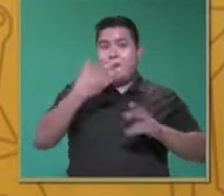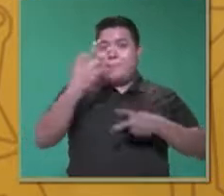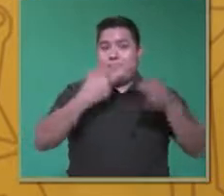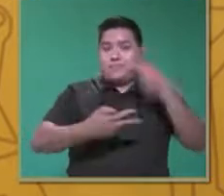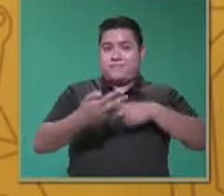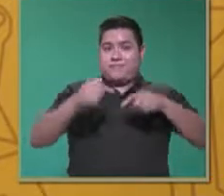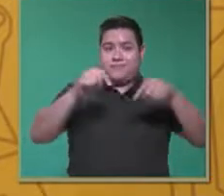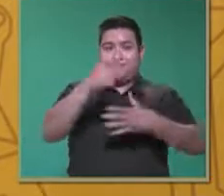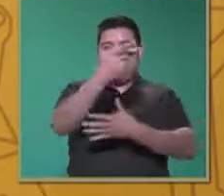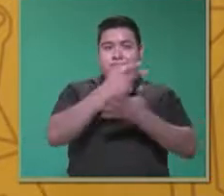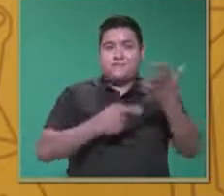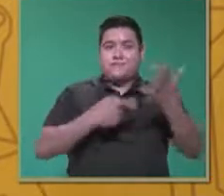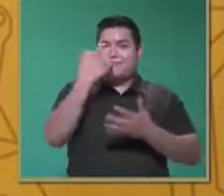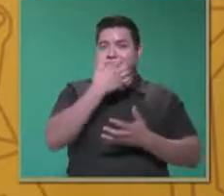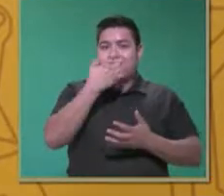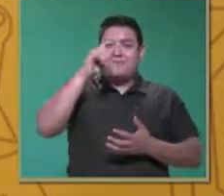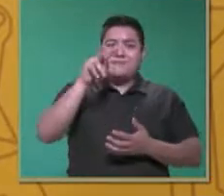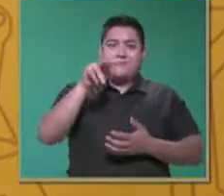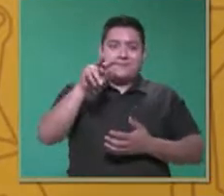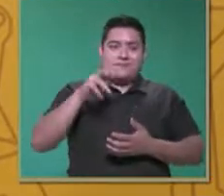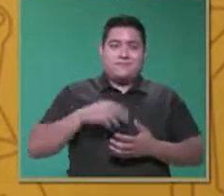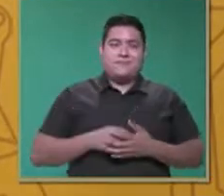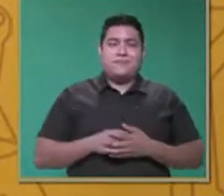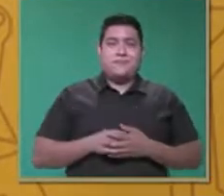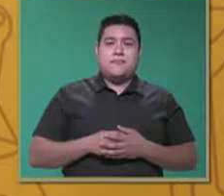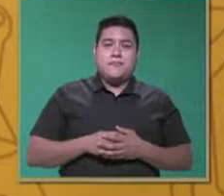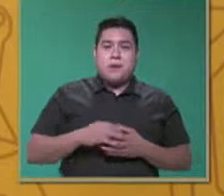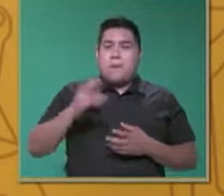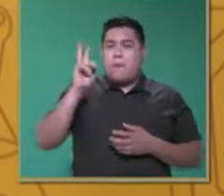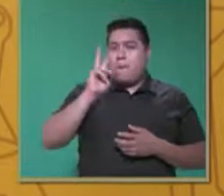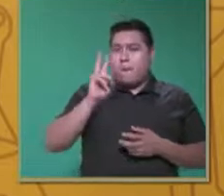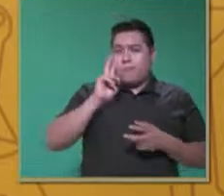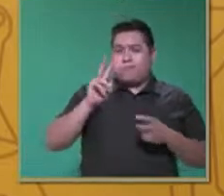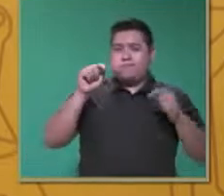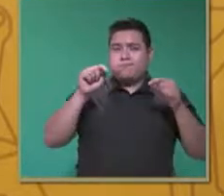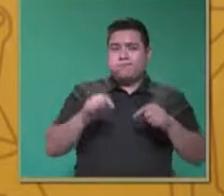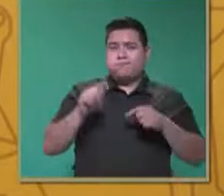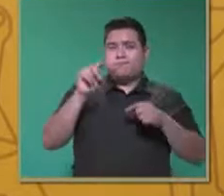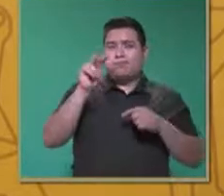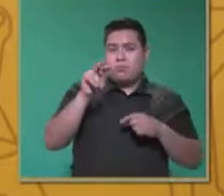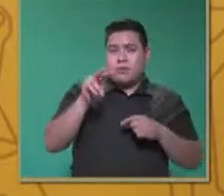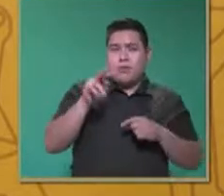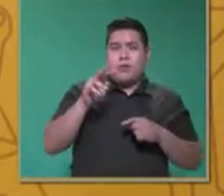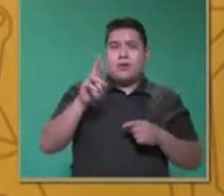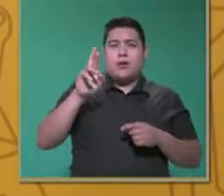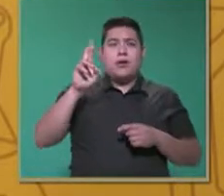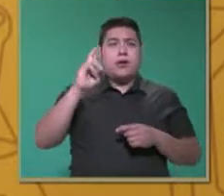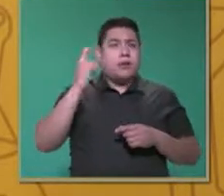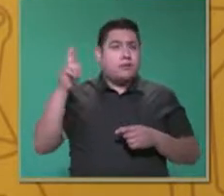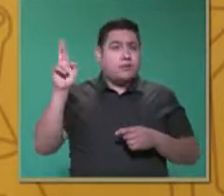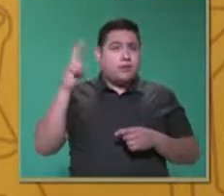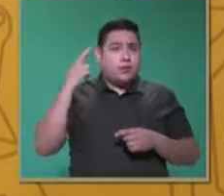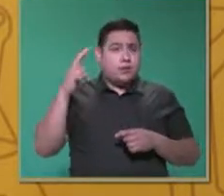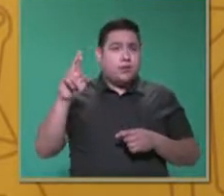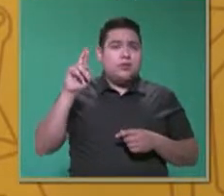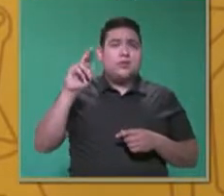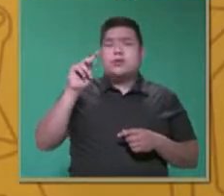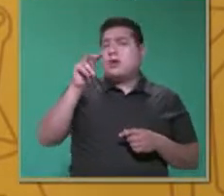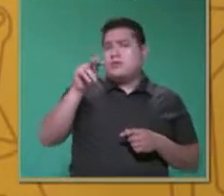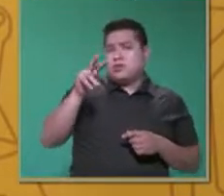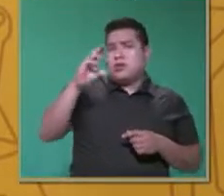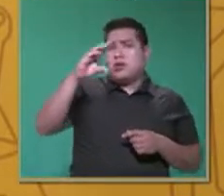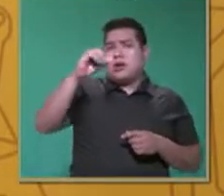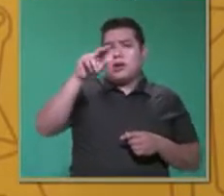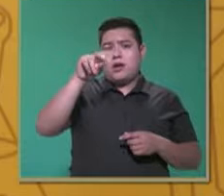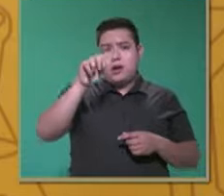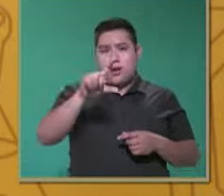programación de Escuela TV que es transmitida a través del sistema de radio y televisión aquí en el